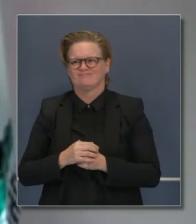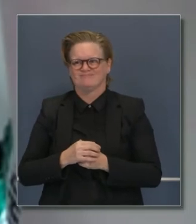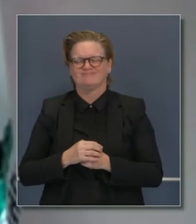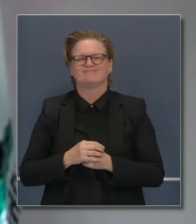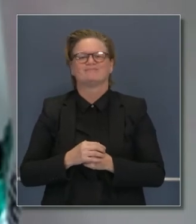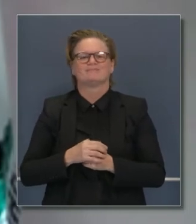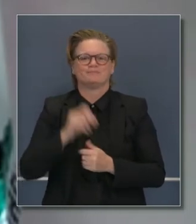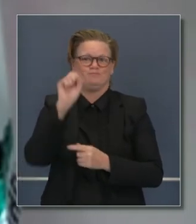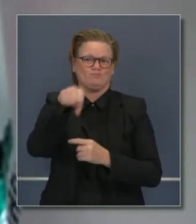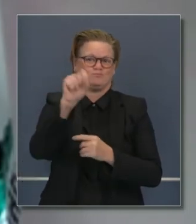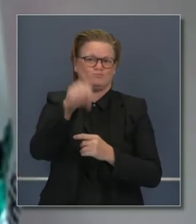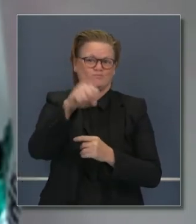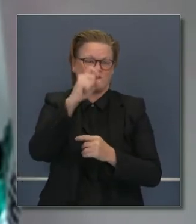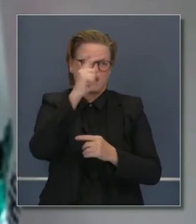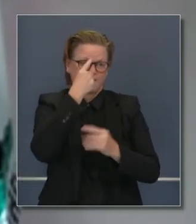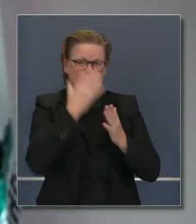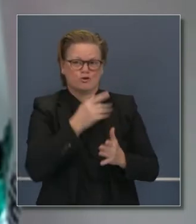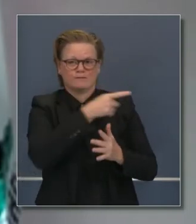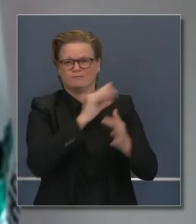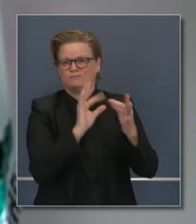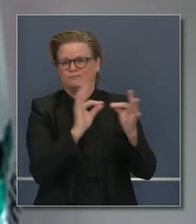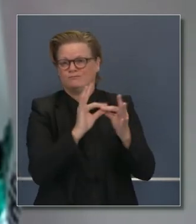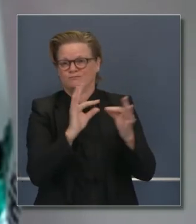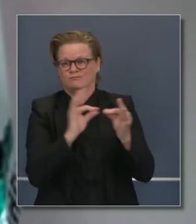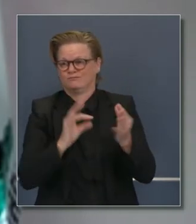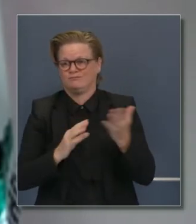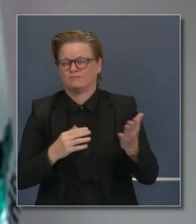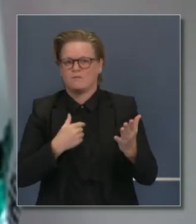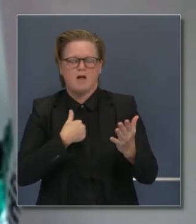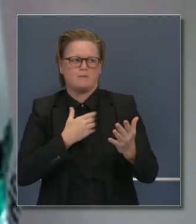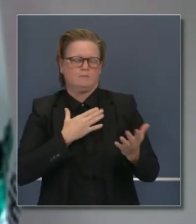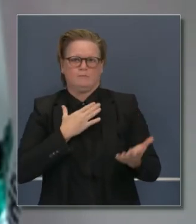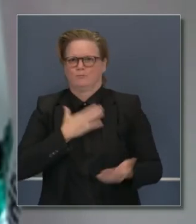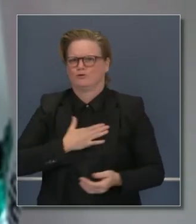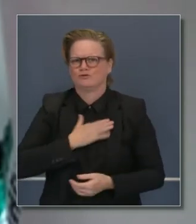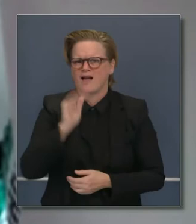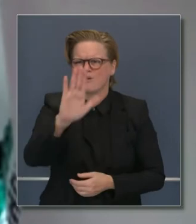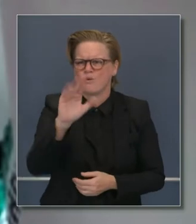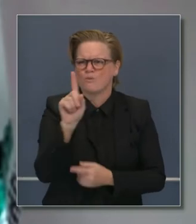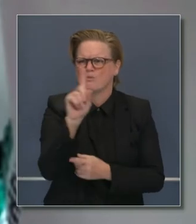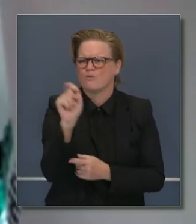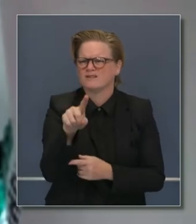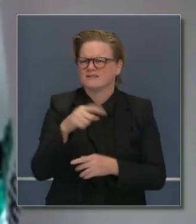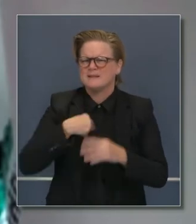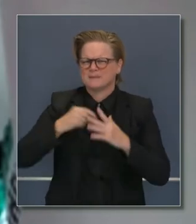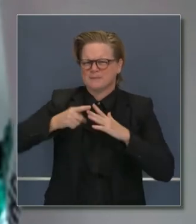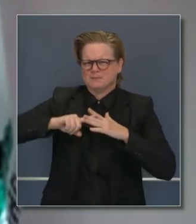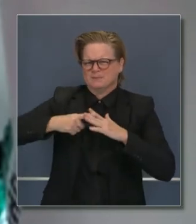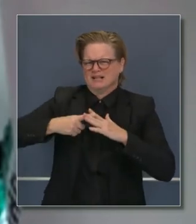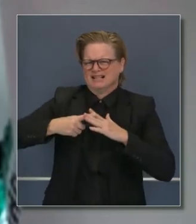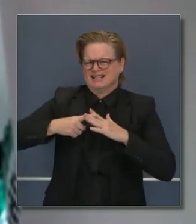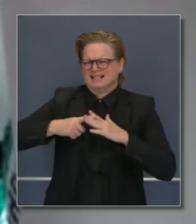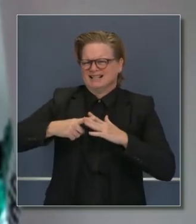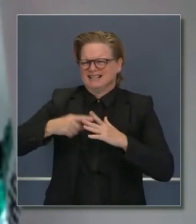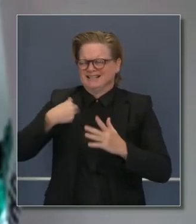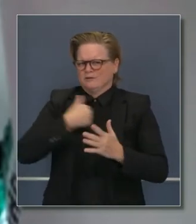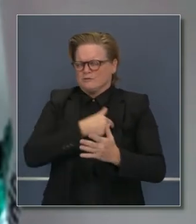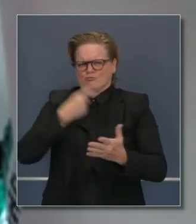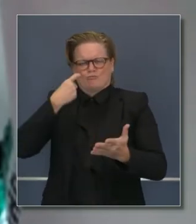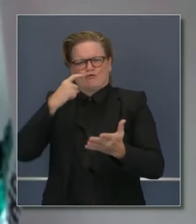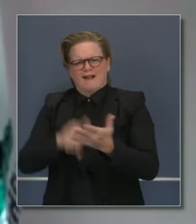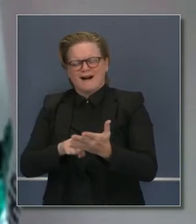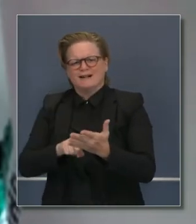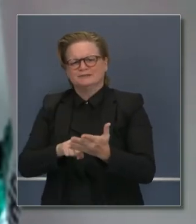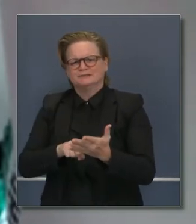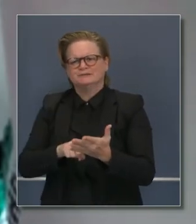gobernador, gracias. Como dice usted, aprecio mucho la pregunta. Y quiero comenzar diciéndoles que reconocemos